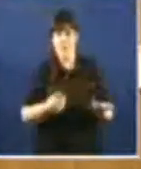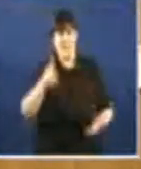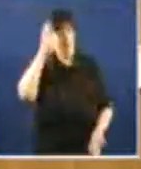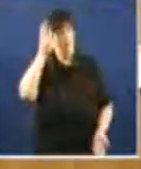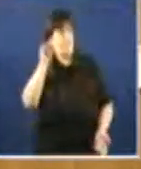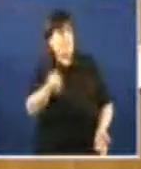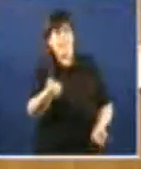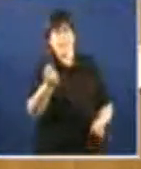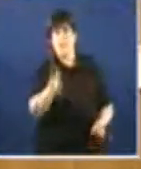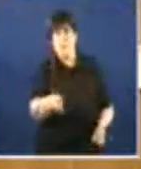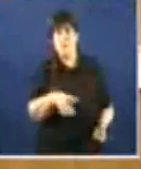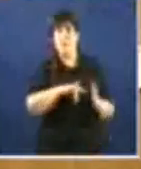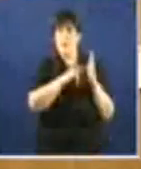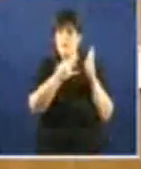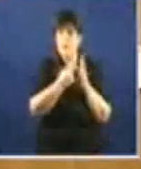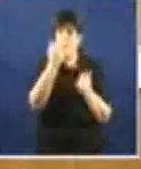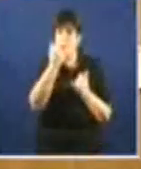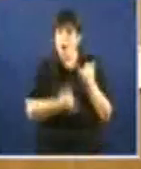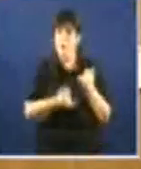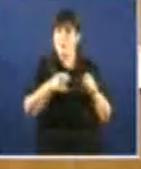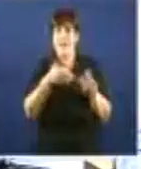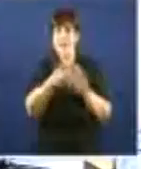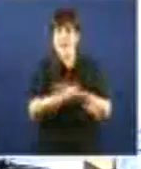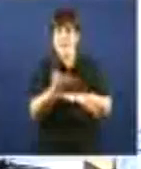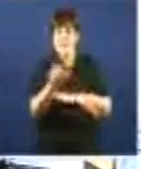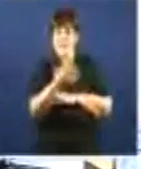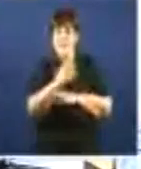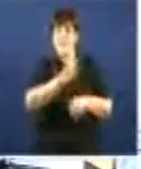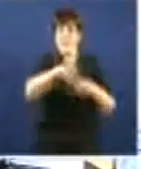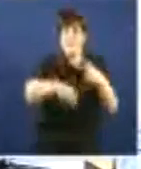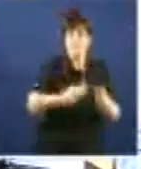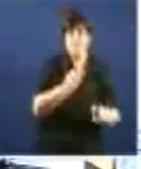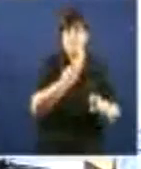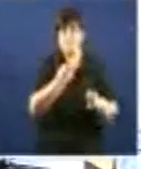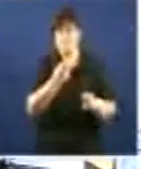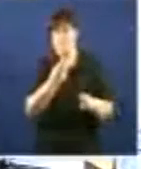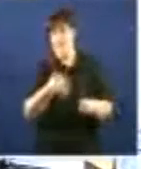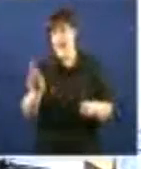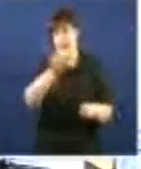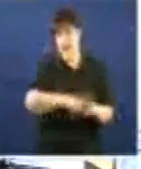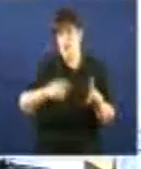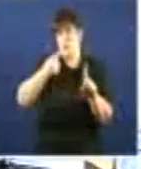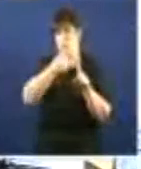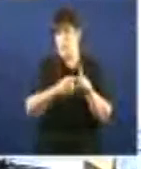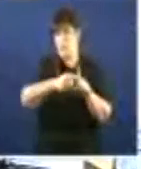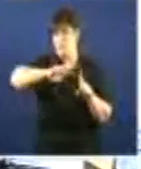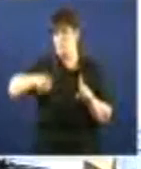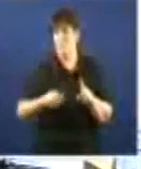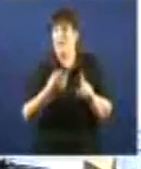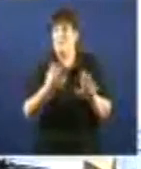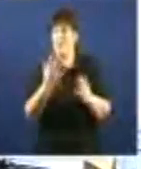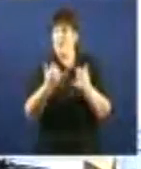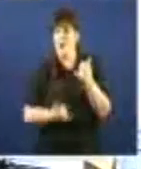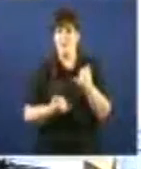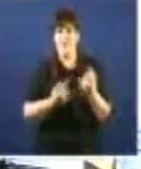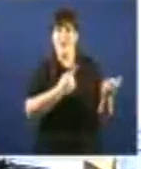un sistema que se base na reutilización, na reducción, na compostaxe, na reciclaxe. Non, pero detrás había que darlle